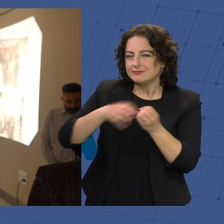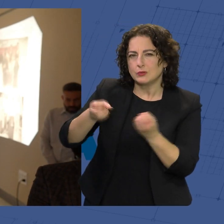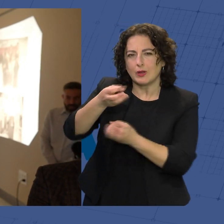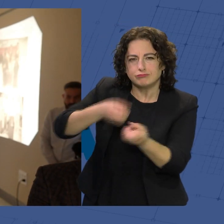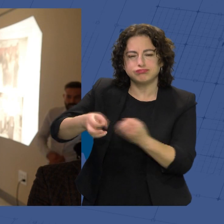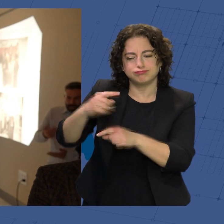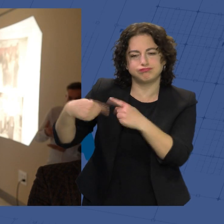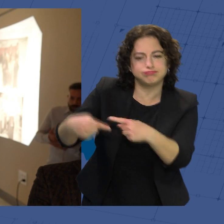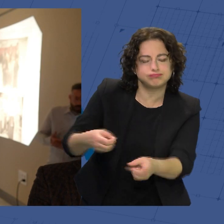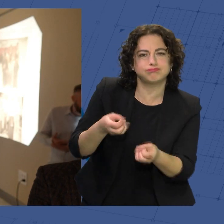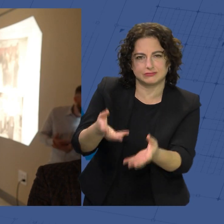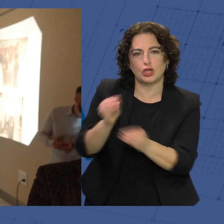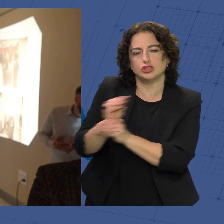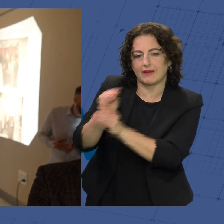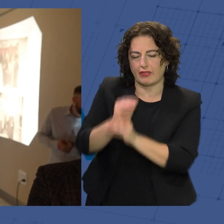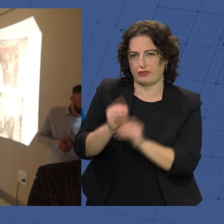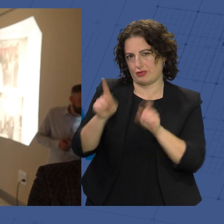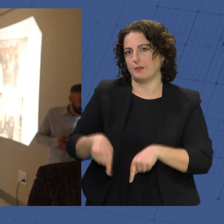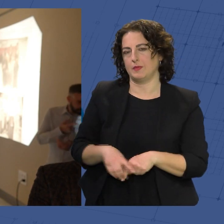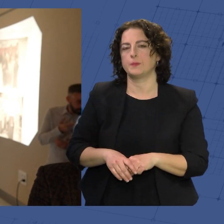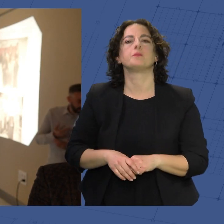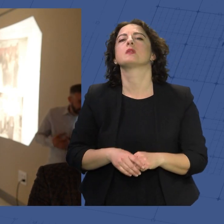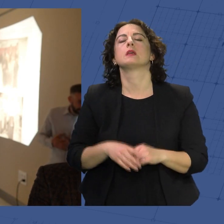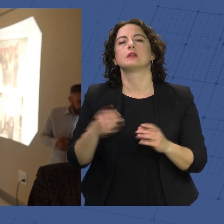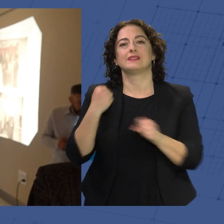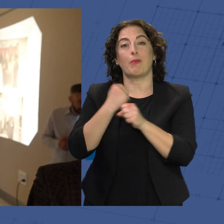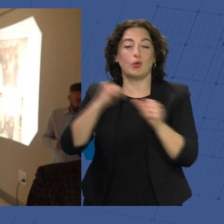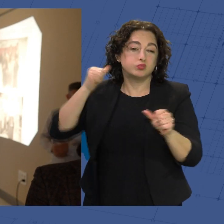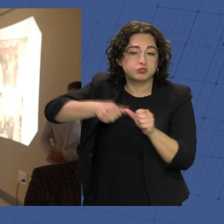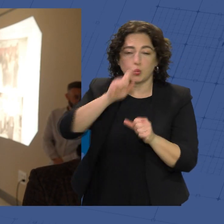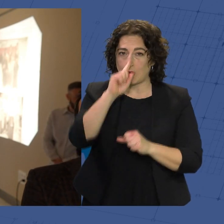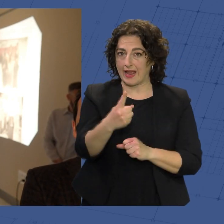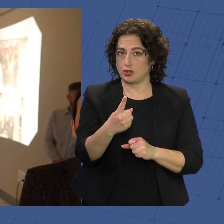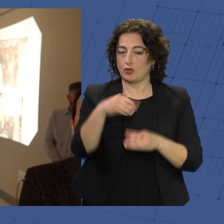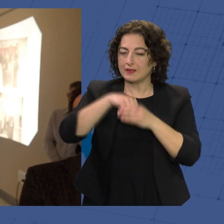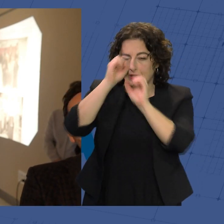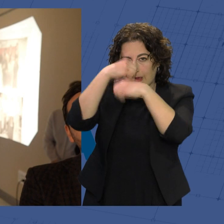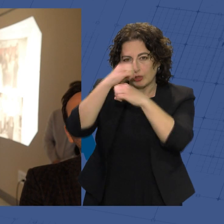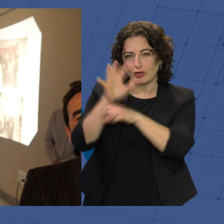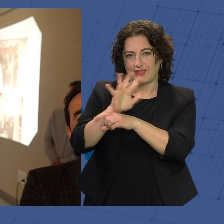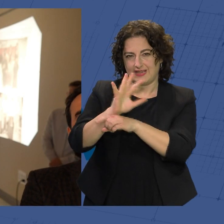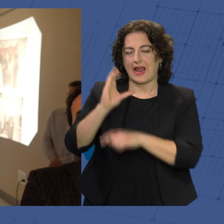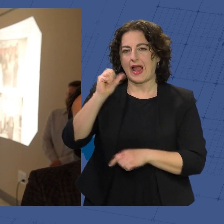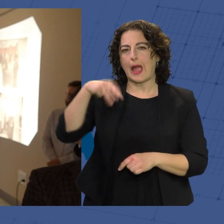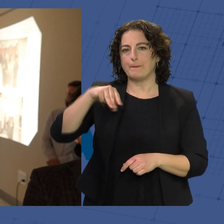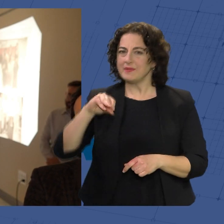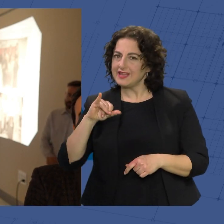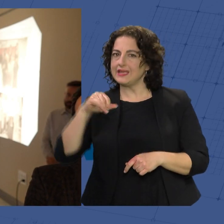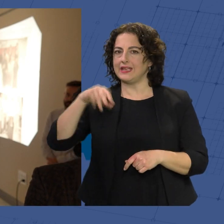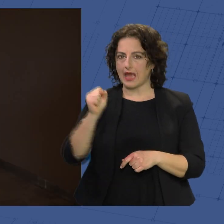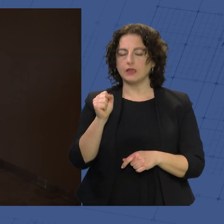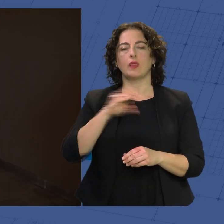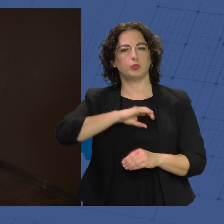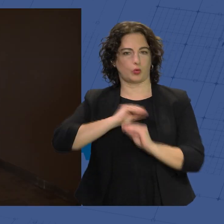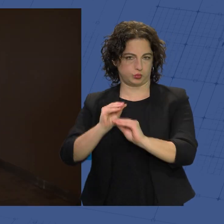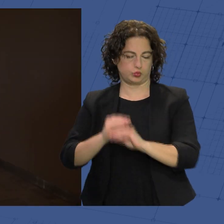conservadas. Esa ha sido una labor de un año dentro del laboratorio de cine de Camina, del laboratorio de deputación.